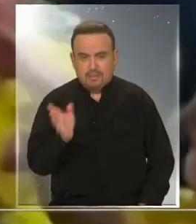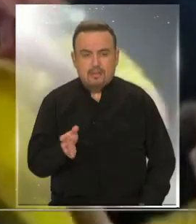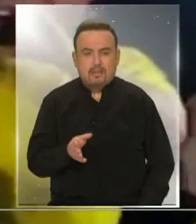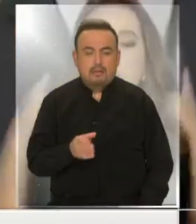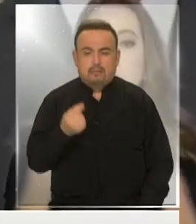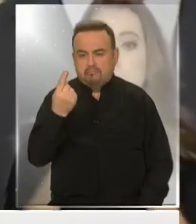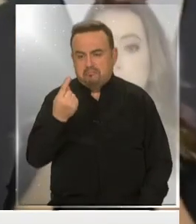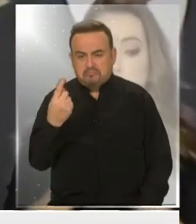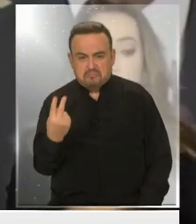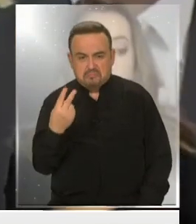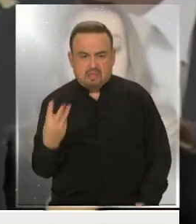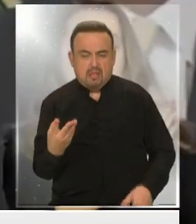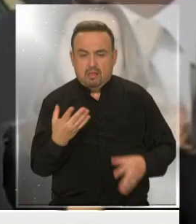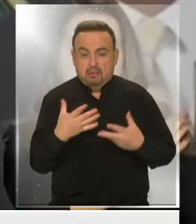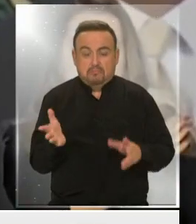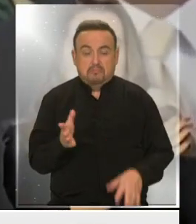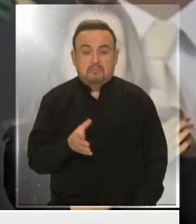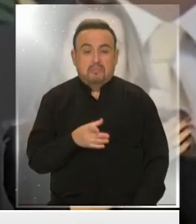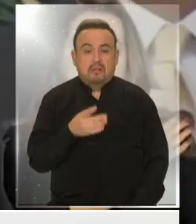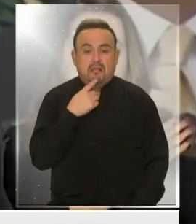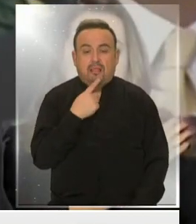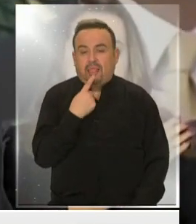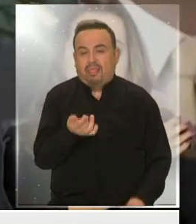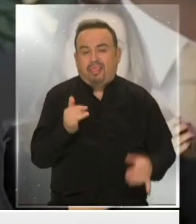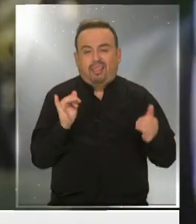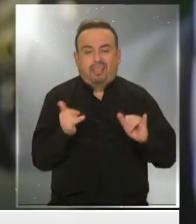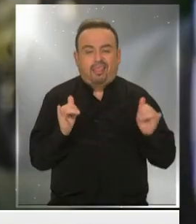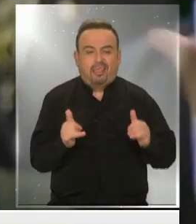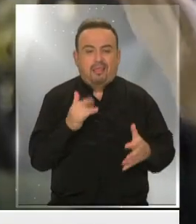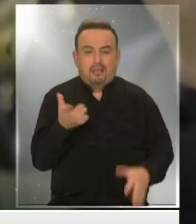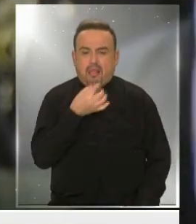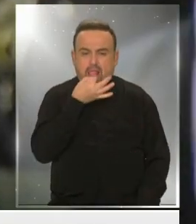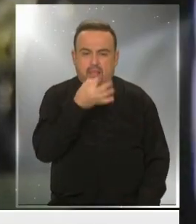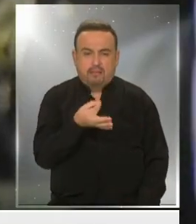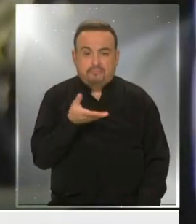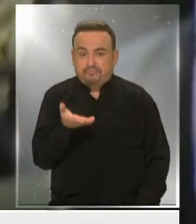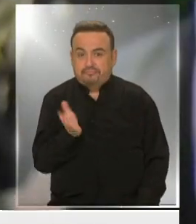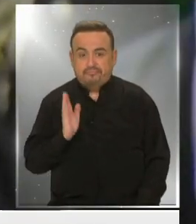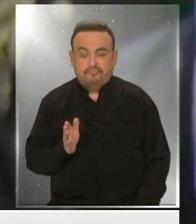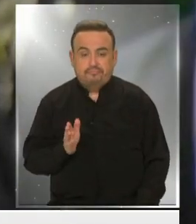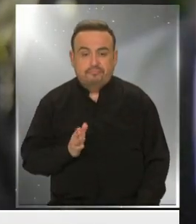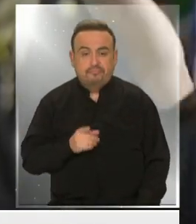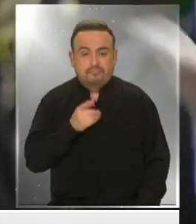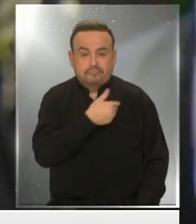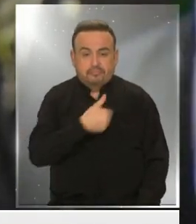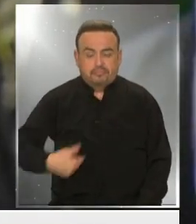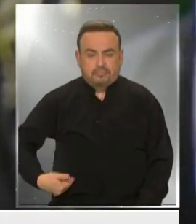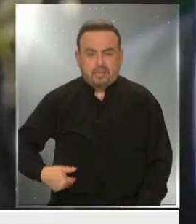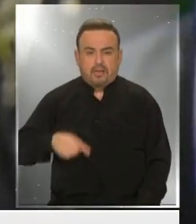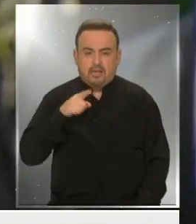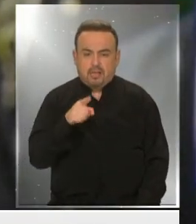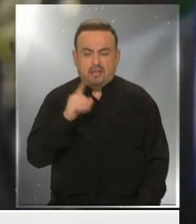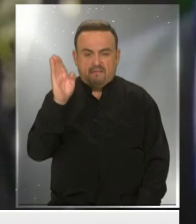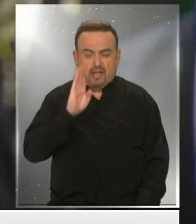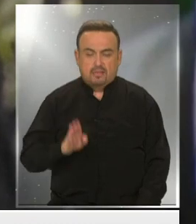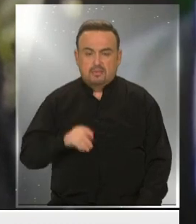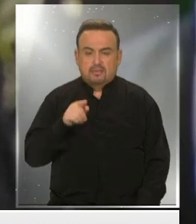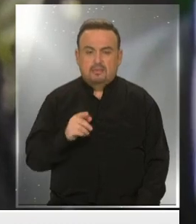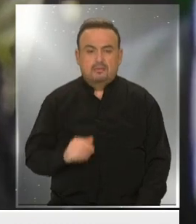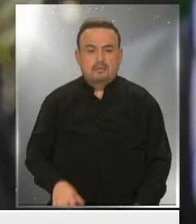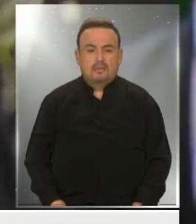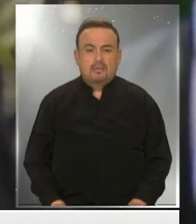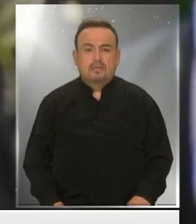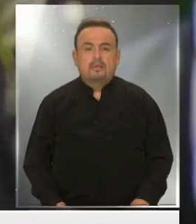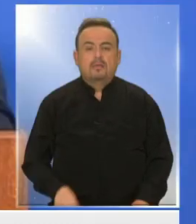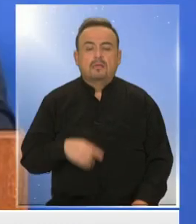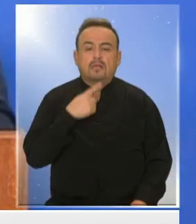una, ni dos, ni tres veces. Han sido más de una decena de frases como estas las entregadas por el presidente de Brasil, Jair Bolsonaro,